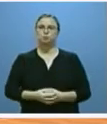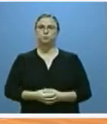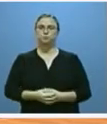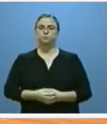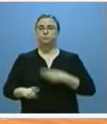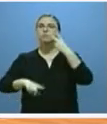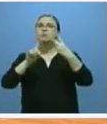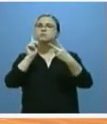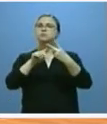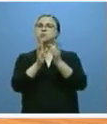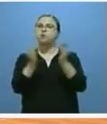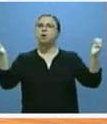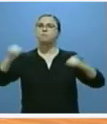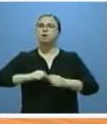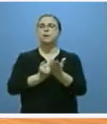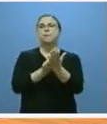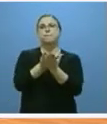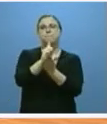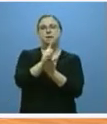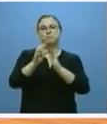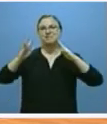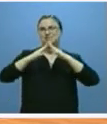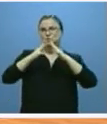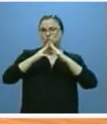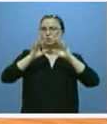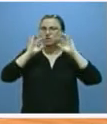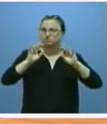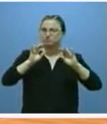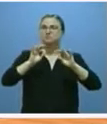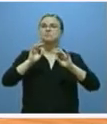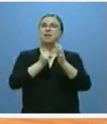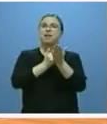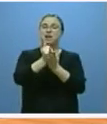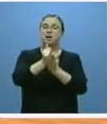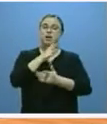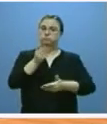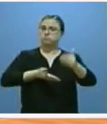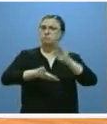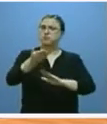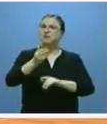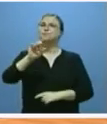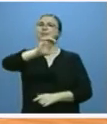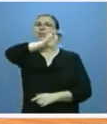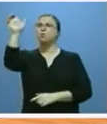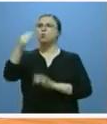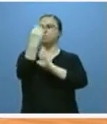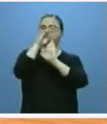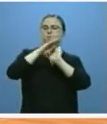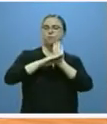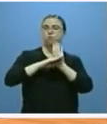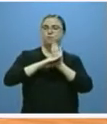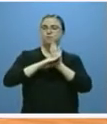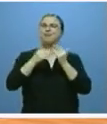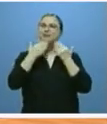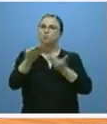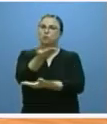segundo es la aprobación del mapa de infraestructuras agrarias en el horizonte del actual periodo de programación europea. Con la colaboración